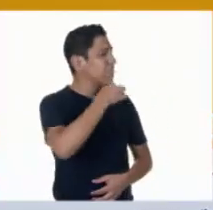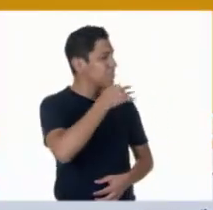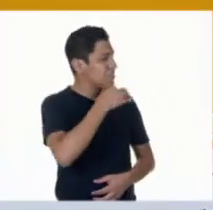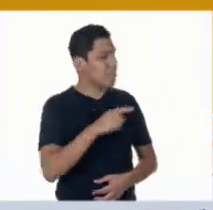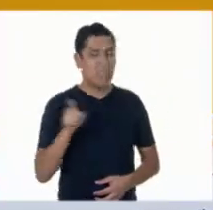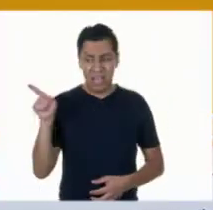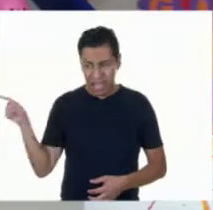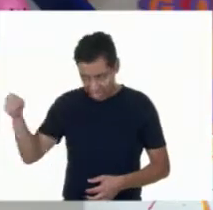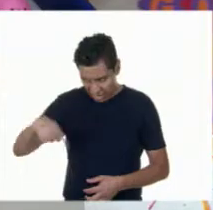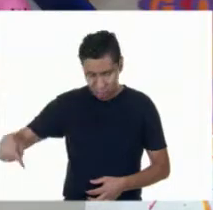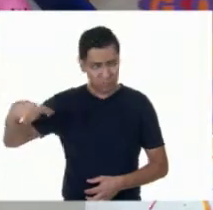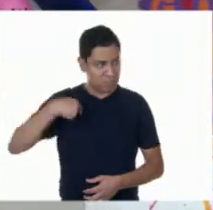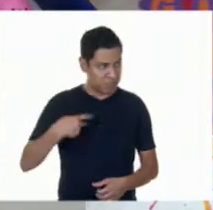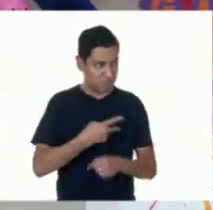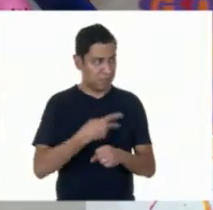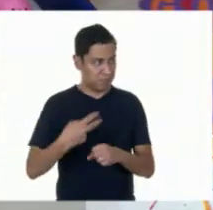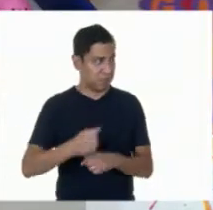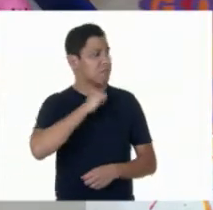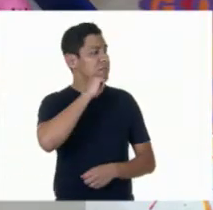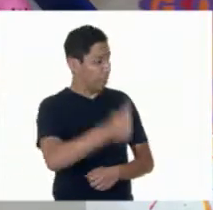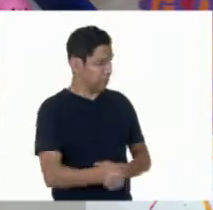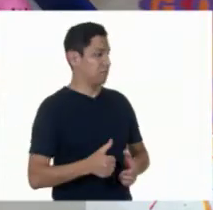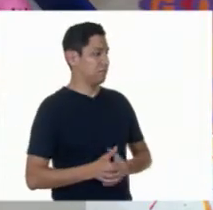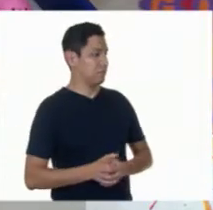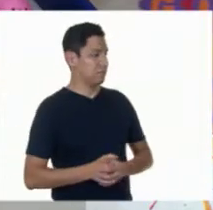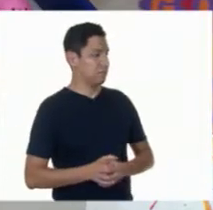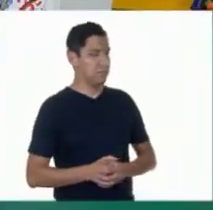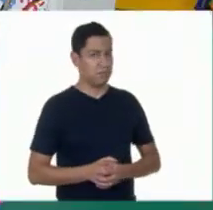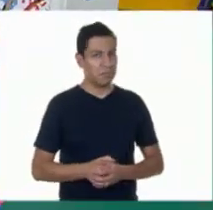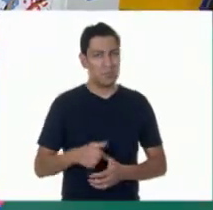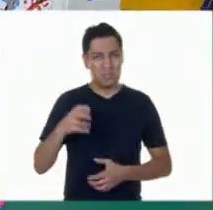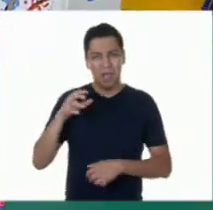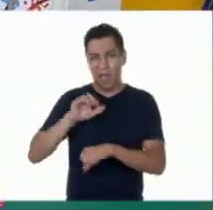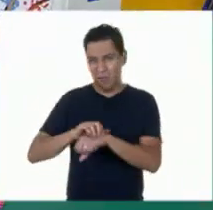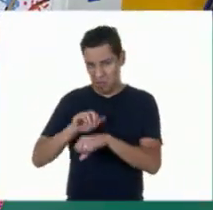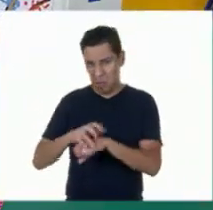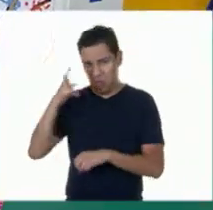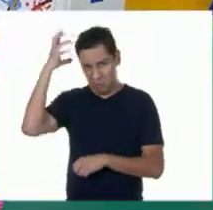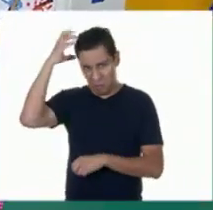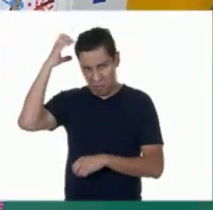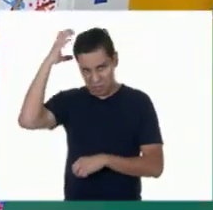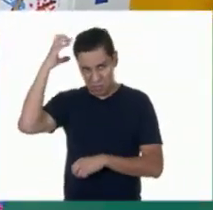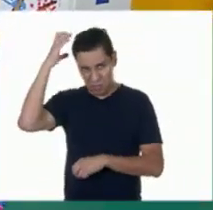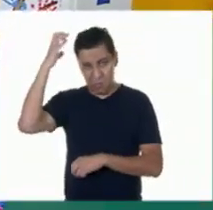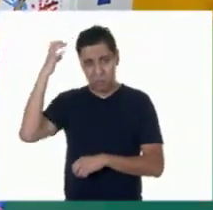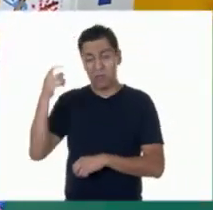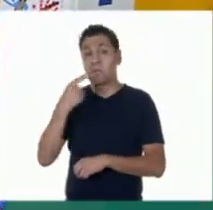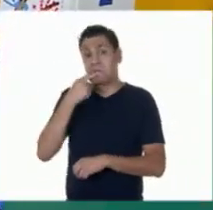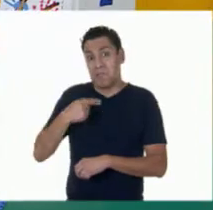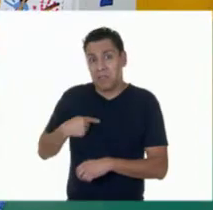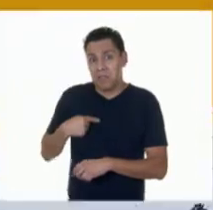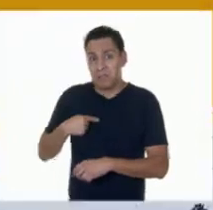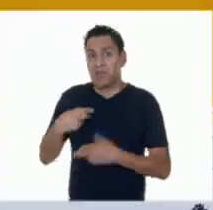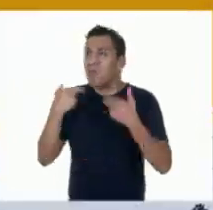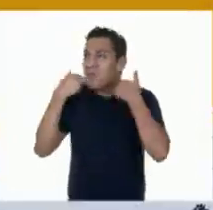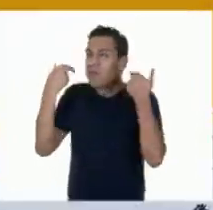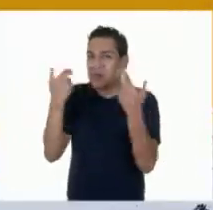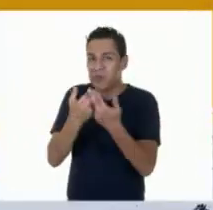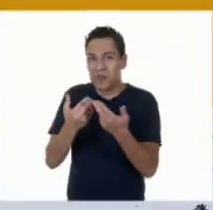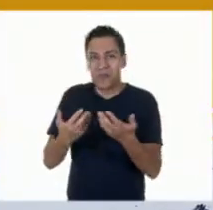no me invitaron. Además, Panchito me contó que la reunión estuvo divertidísima.